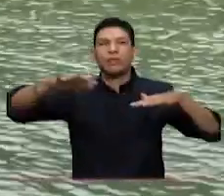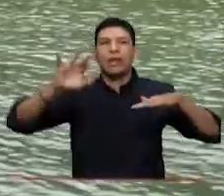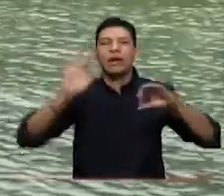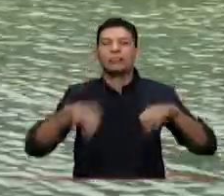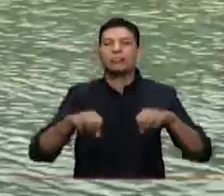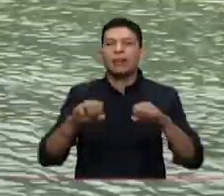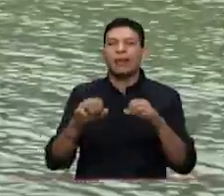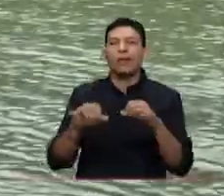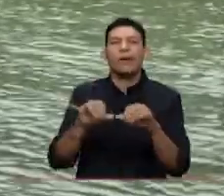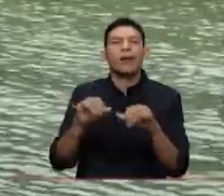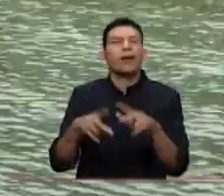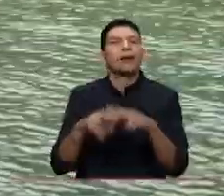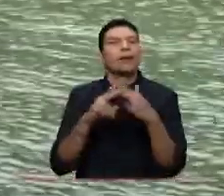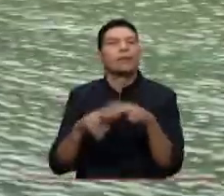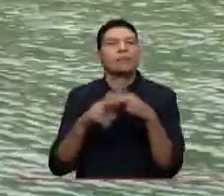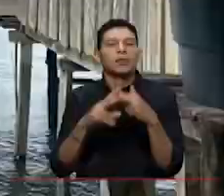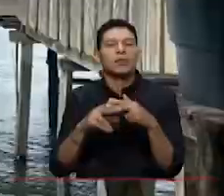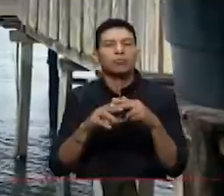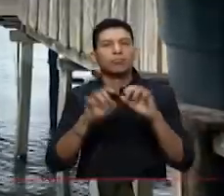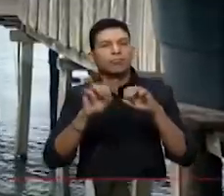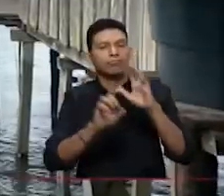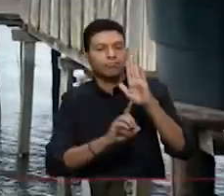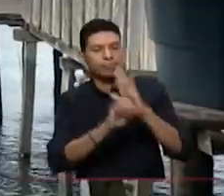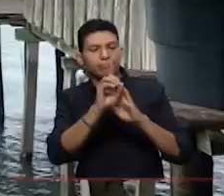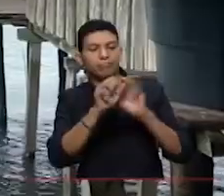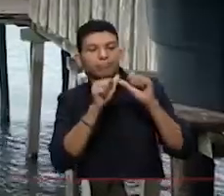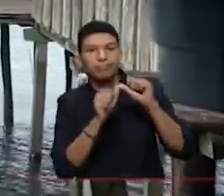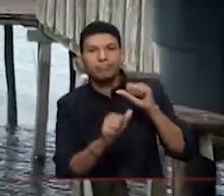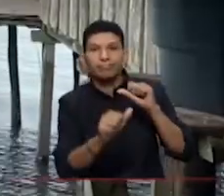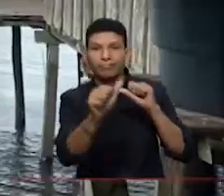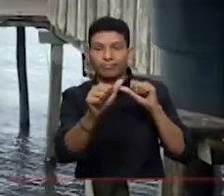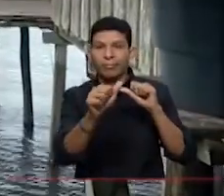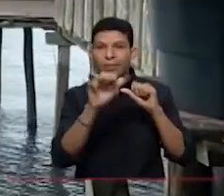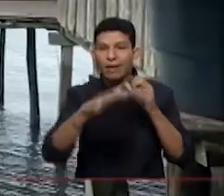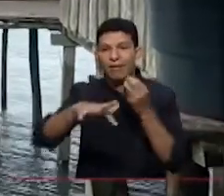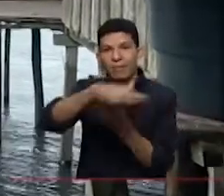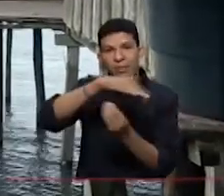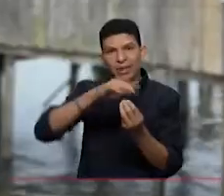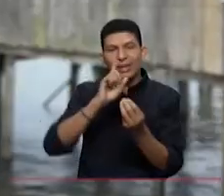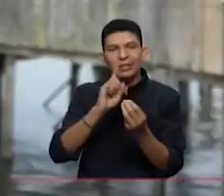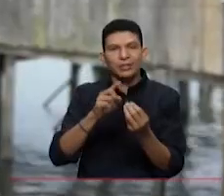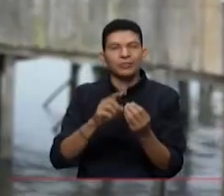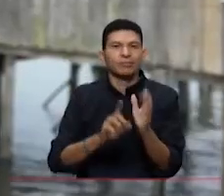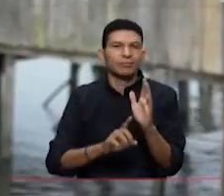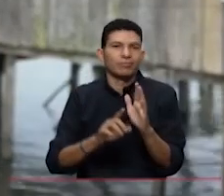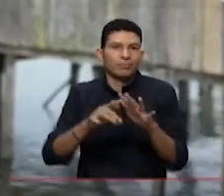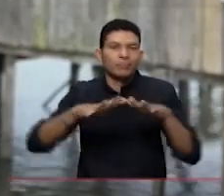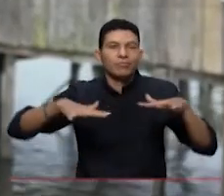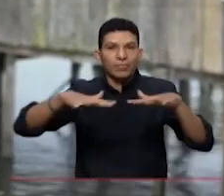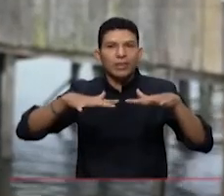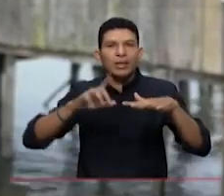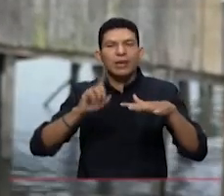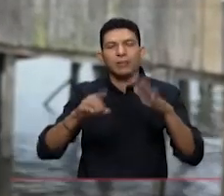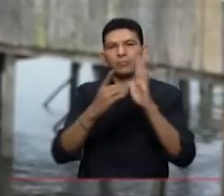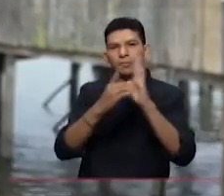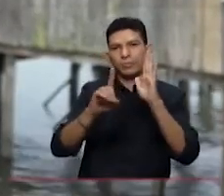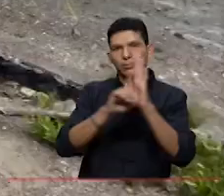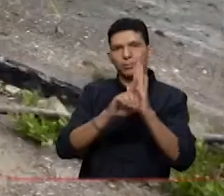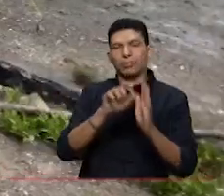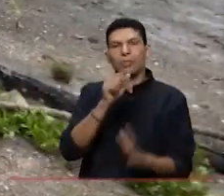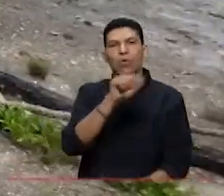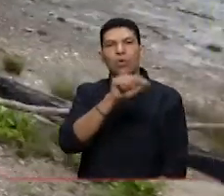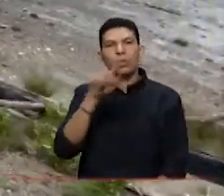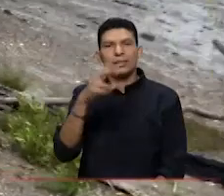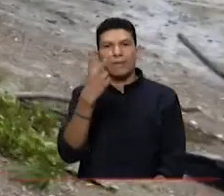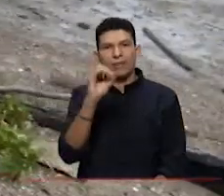que nos permite hacer el desarrollo ambiental de ese territorio marino costero. Está determinado por el decreto 1120